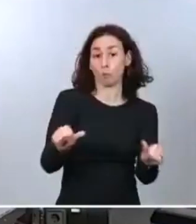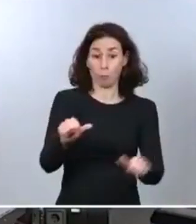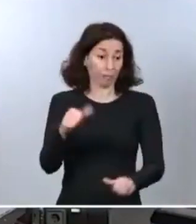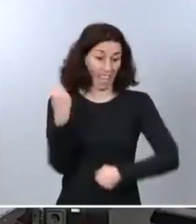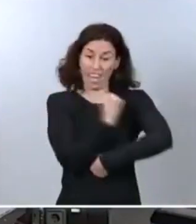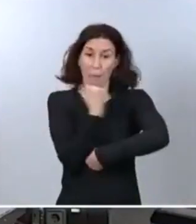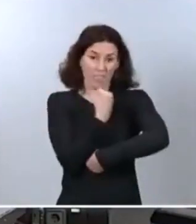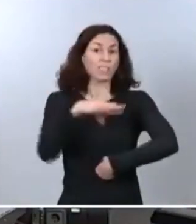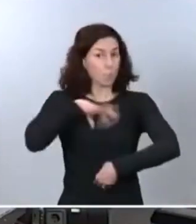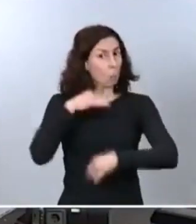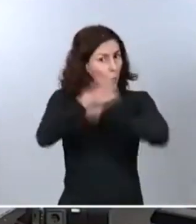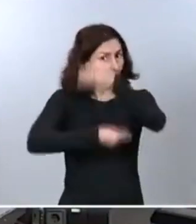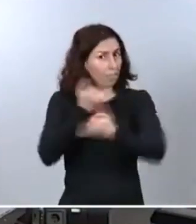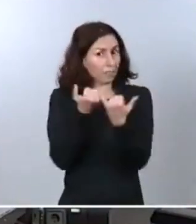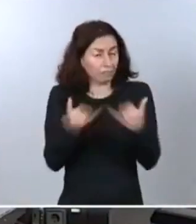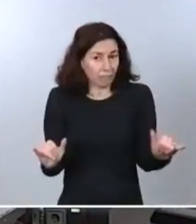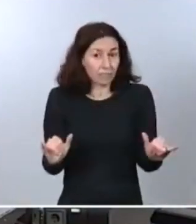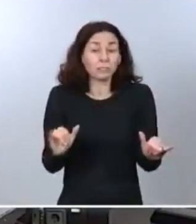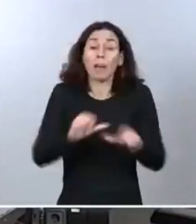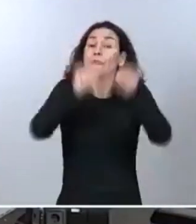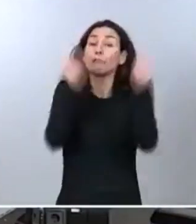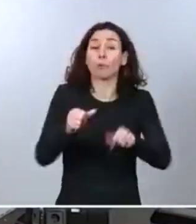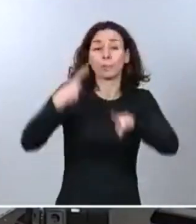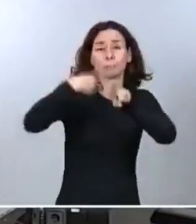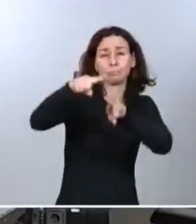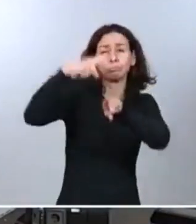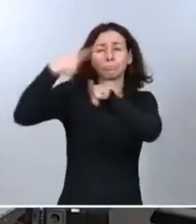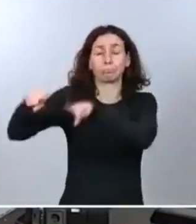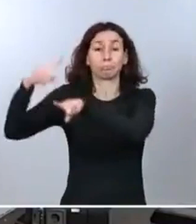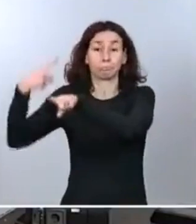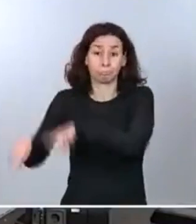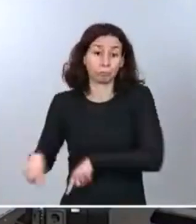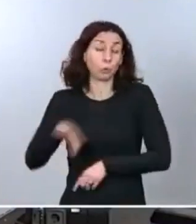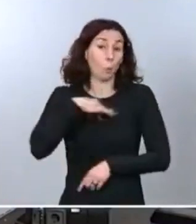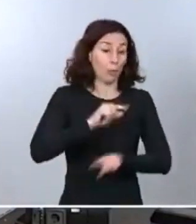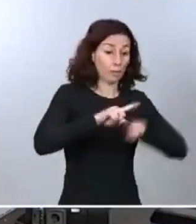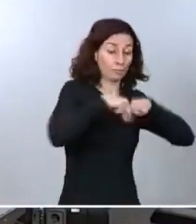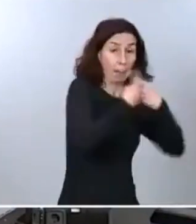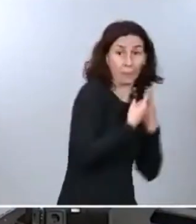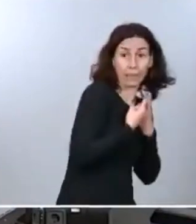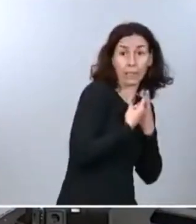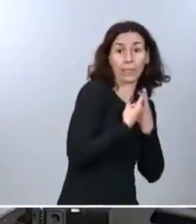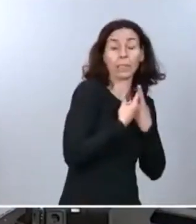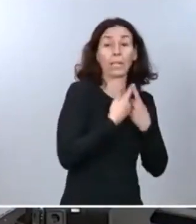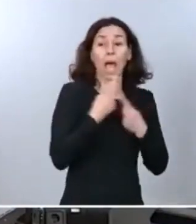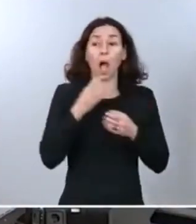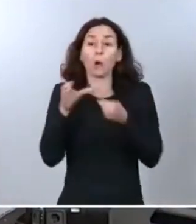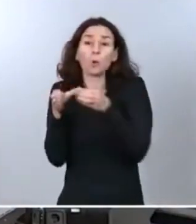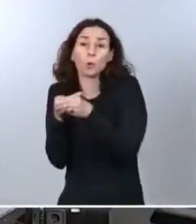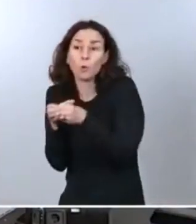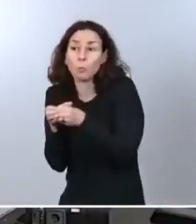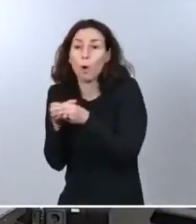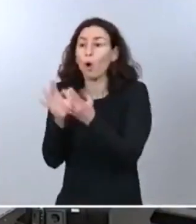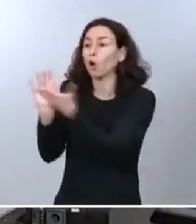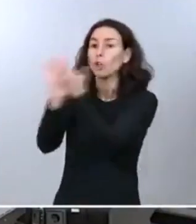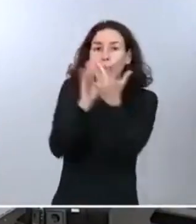otra manera. La Navidad, el Año Nuevo, etcétera, con tu familia, con otros grupos diferentes, con menos contacto, con lo